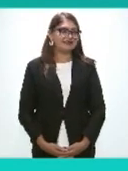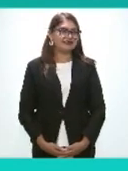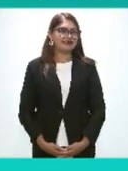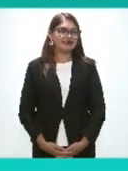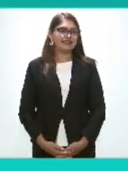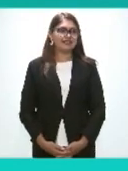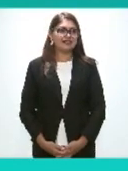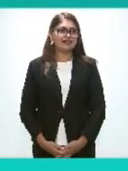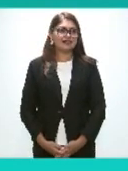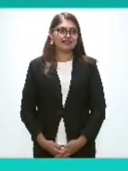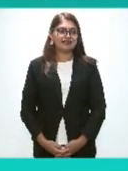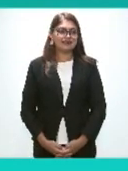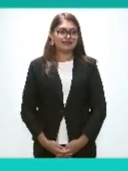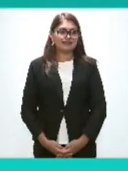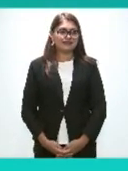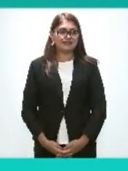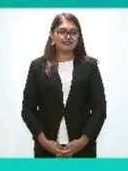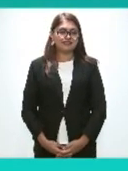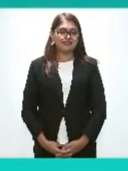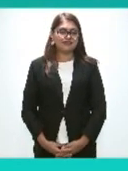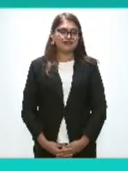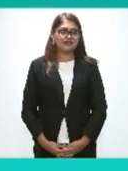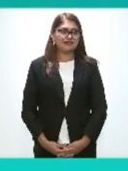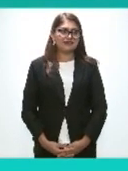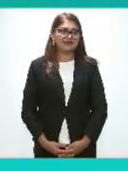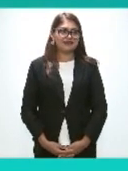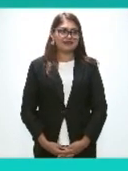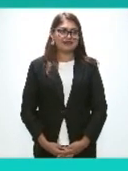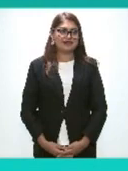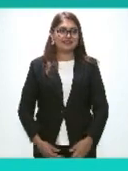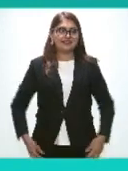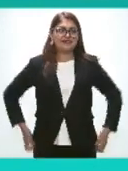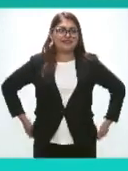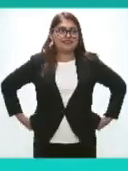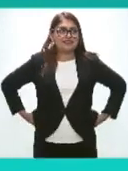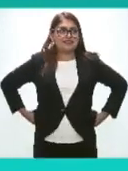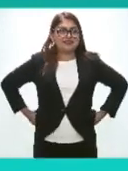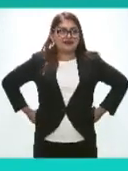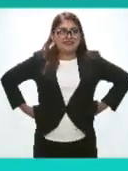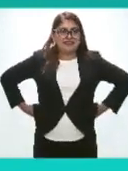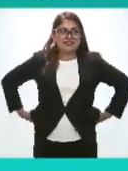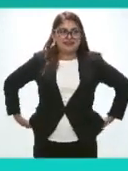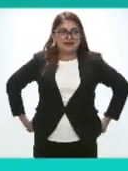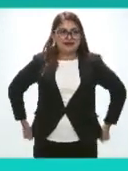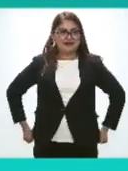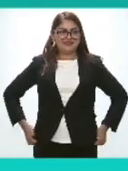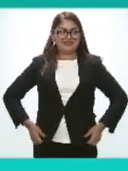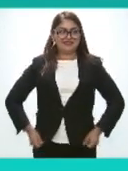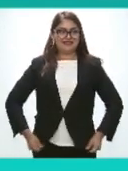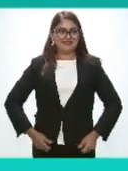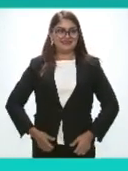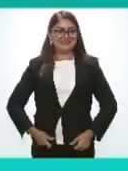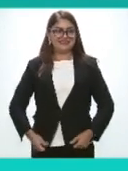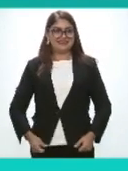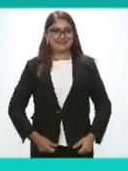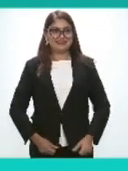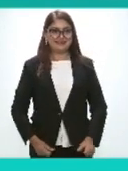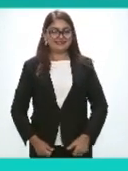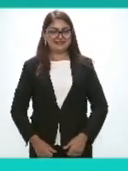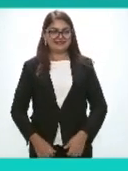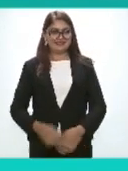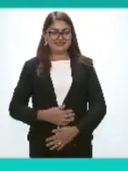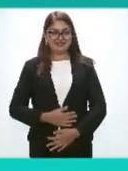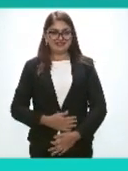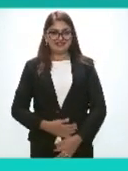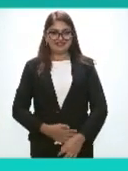Ahorita sí, Presidenta Muchas gracias, gracias Rebeca Muchas gracias, Secretario